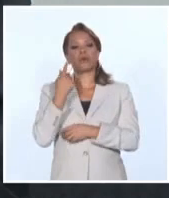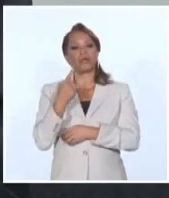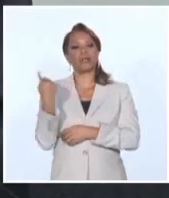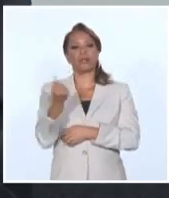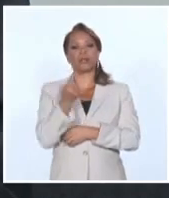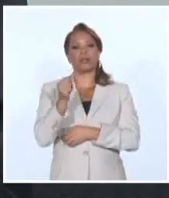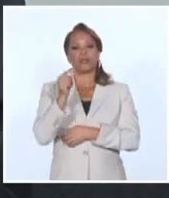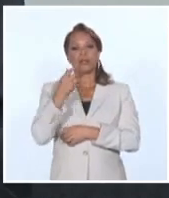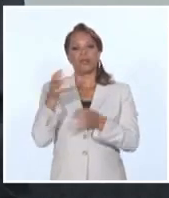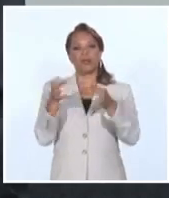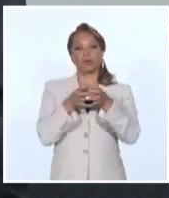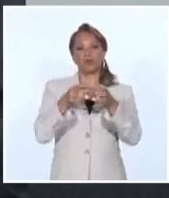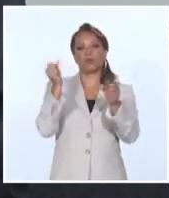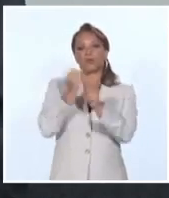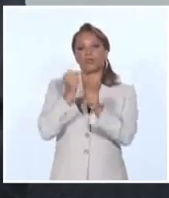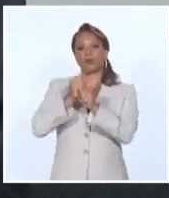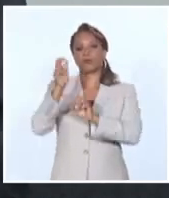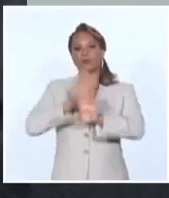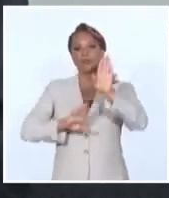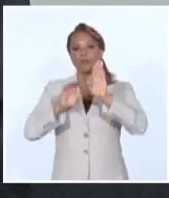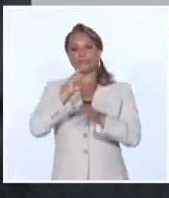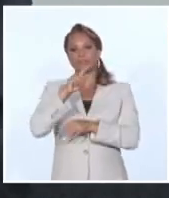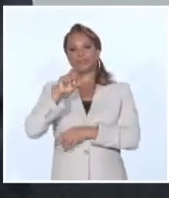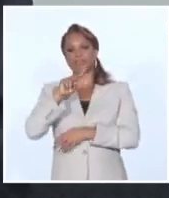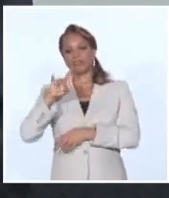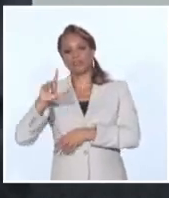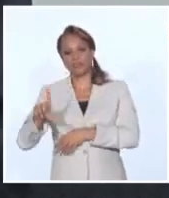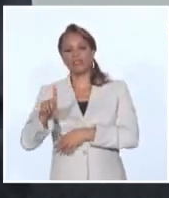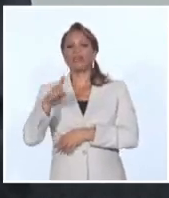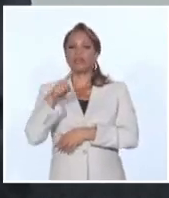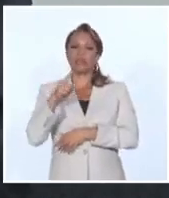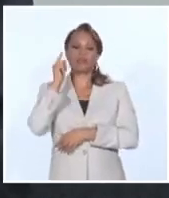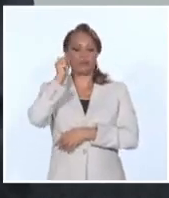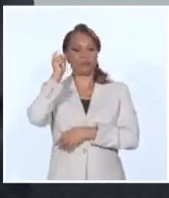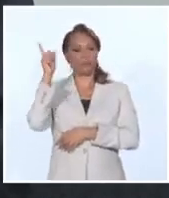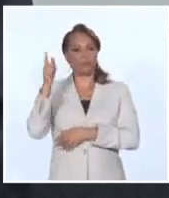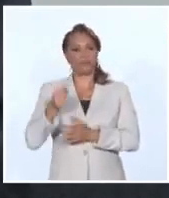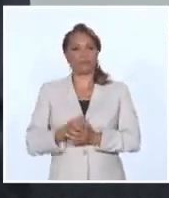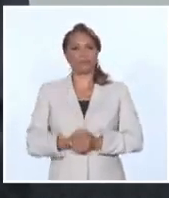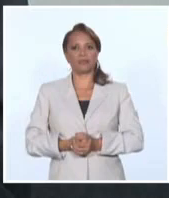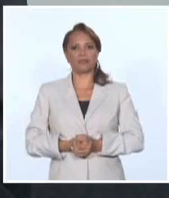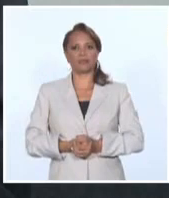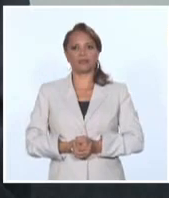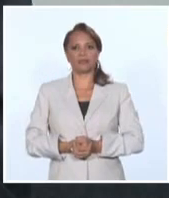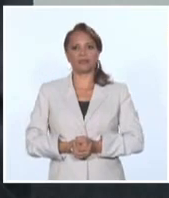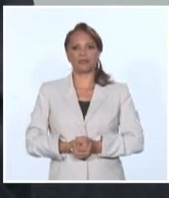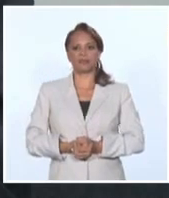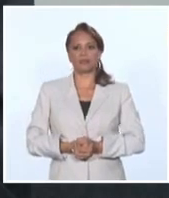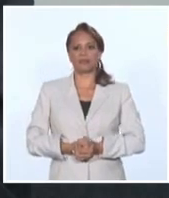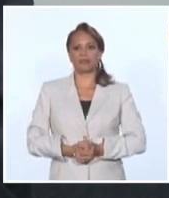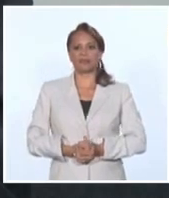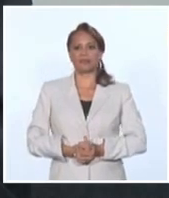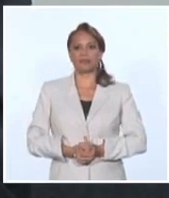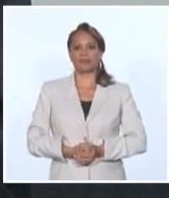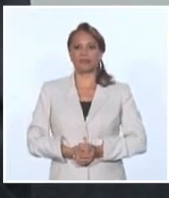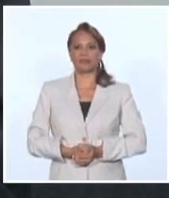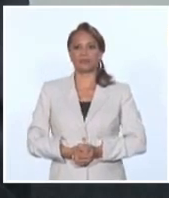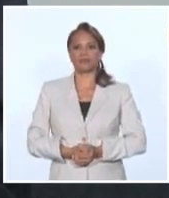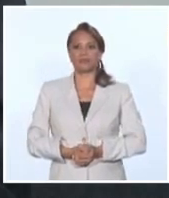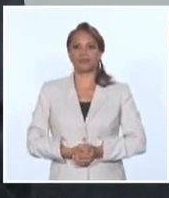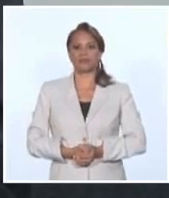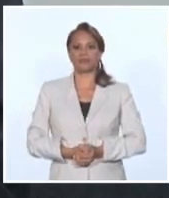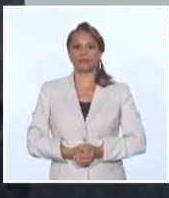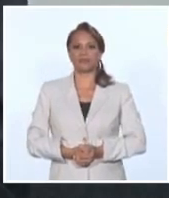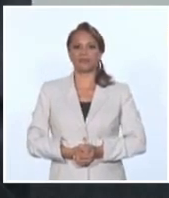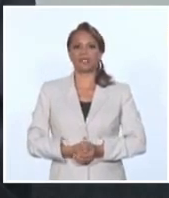sistema de defensa civil, la actividad orgánica, con coherente, de